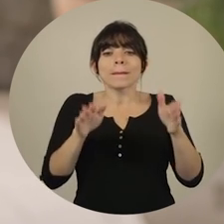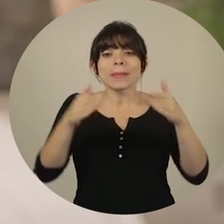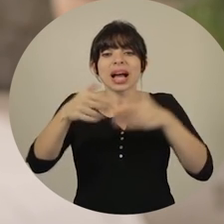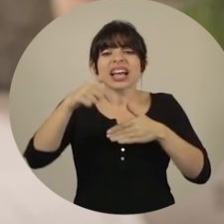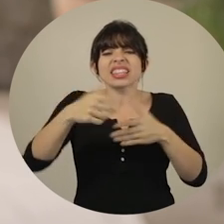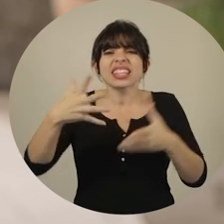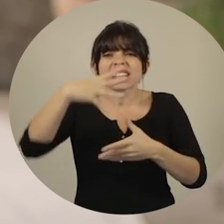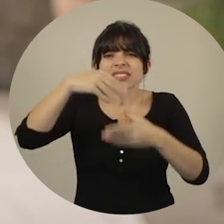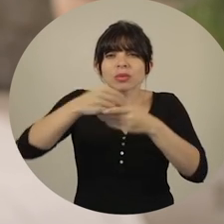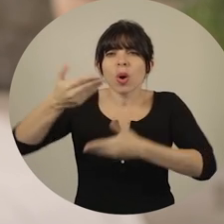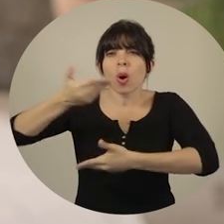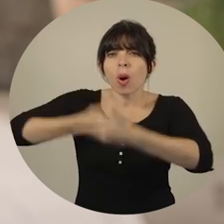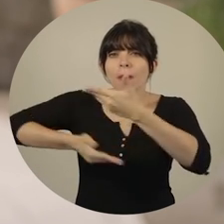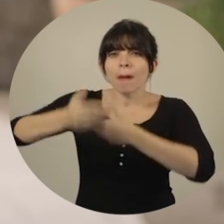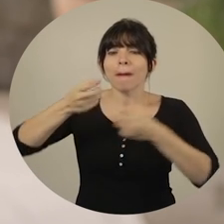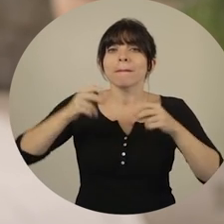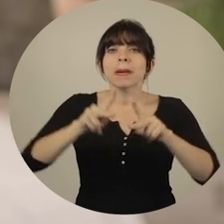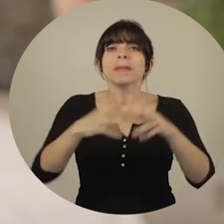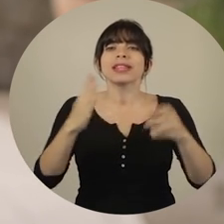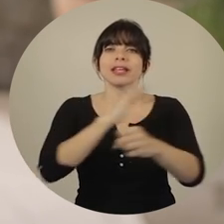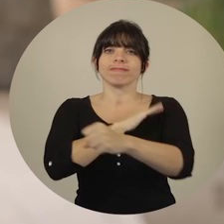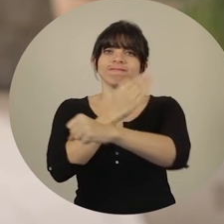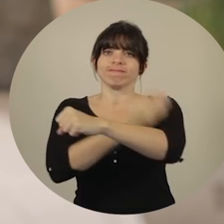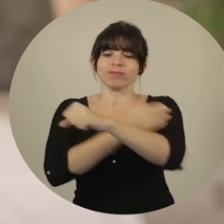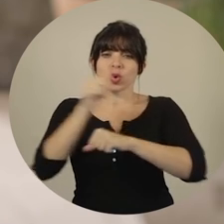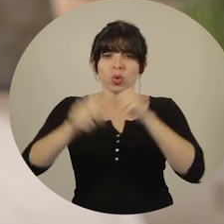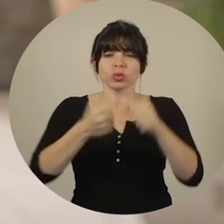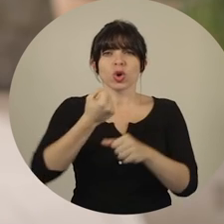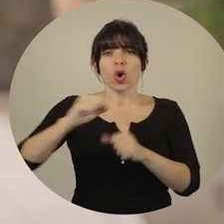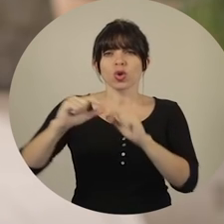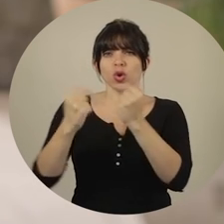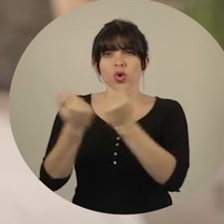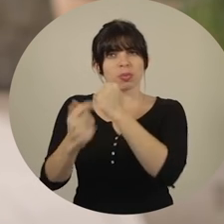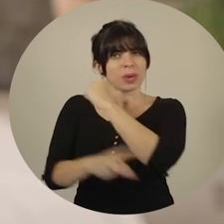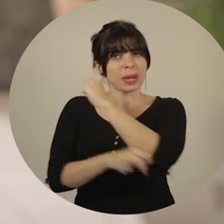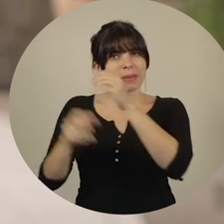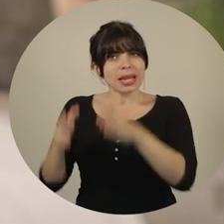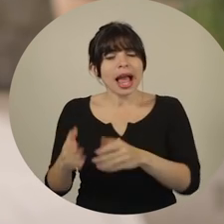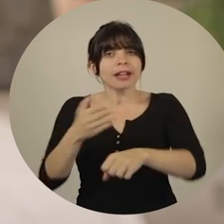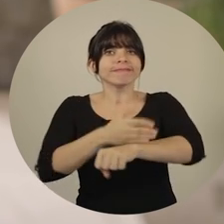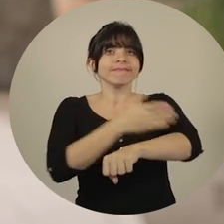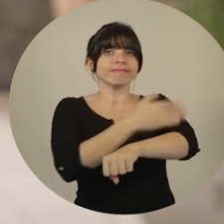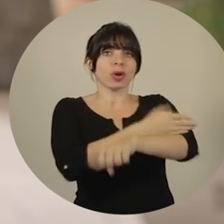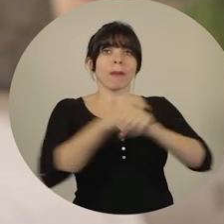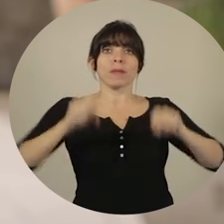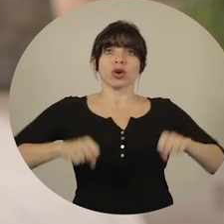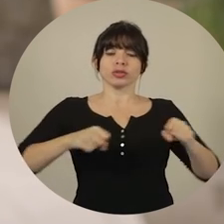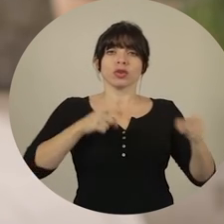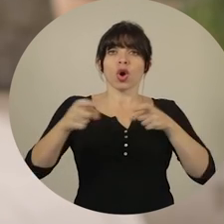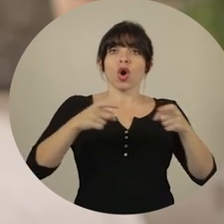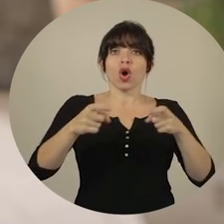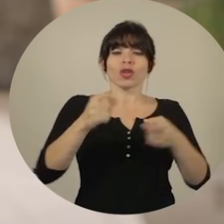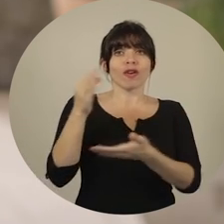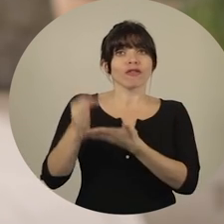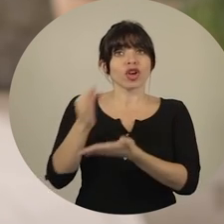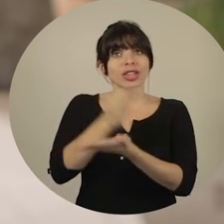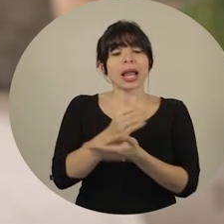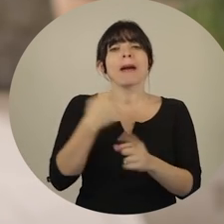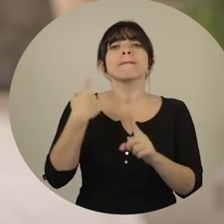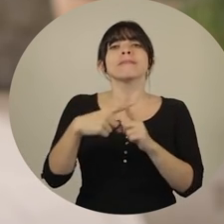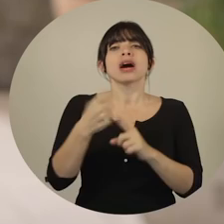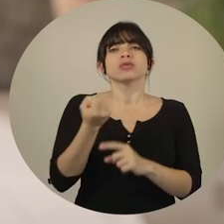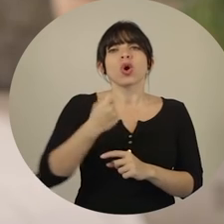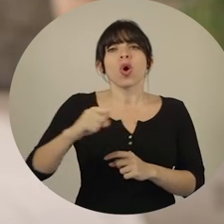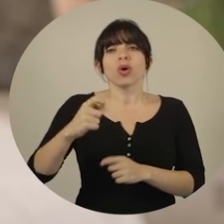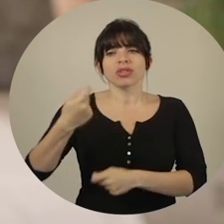un paquete de cooperación que permitirá fortalecer la lucha contra el crimen organizado, mejorar las capacidades de control de fronteras